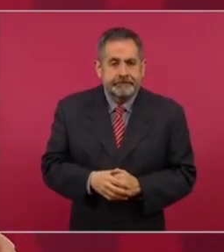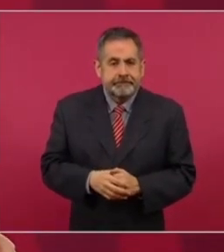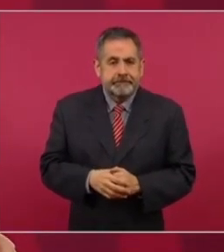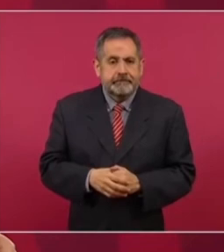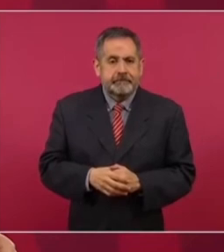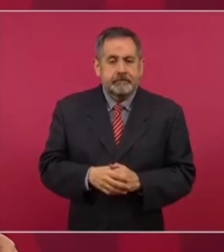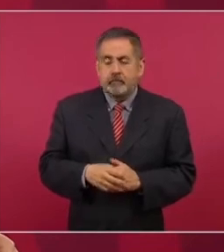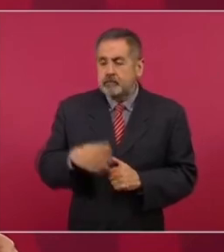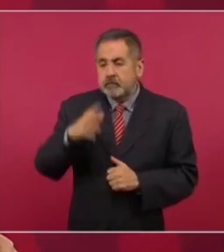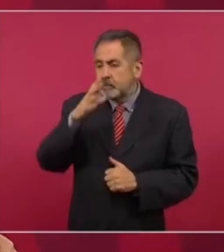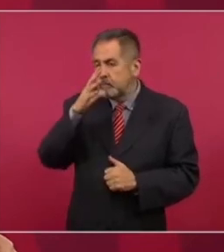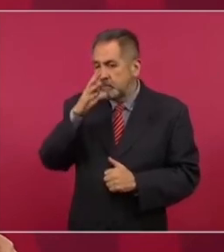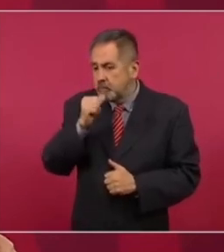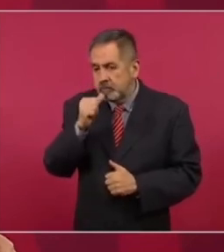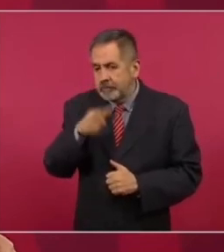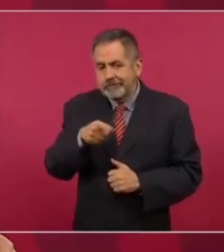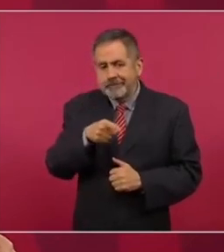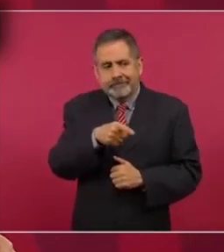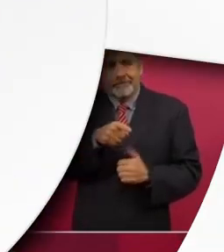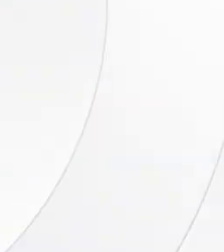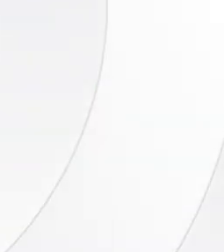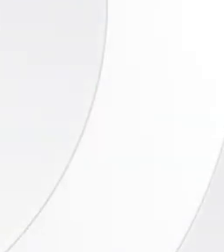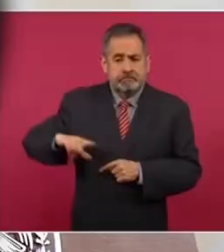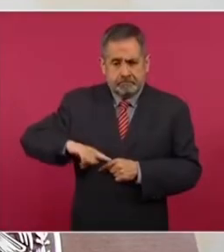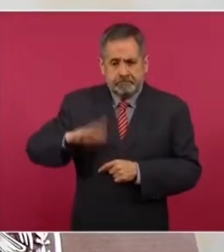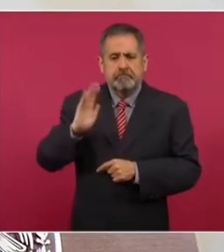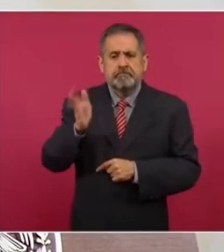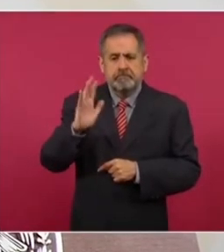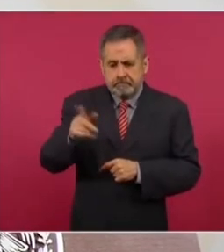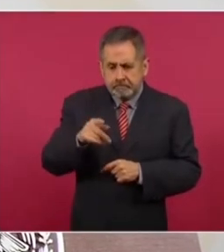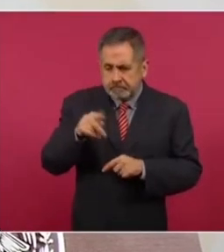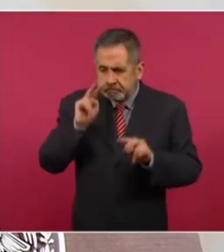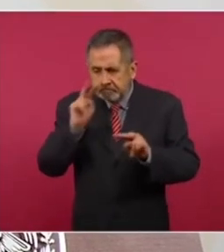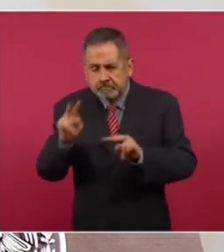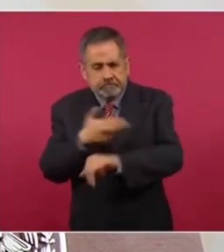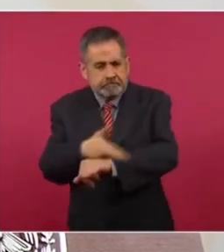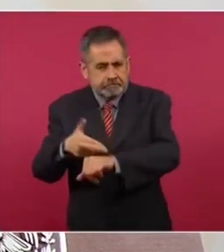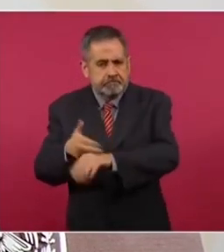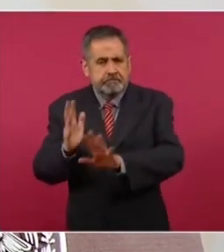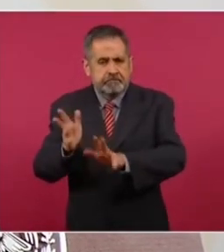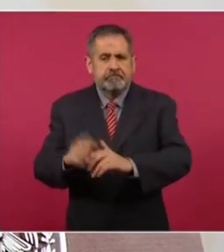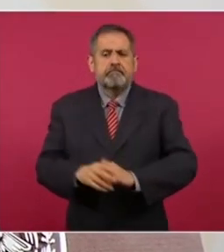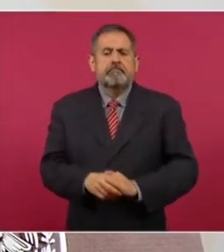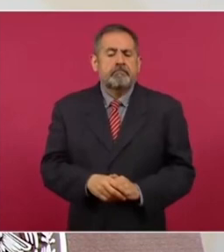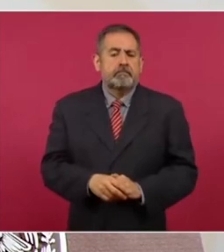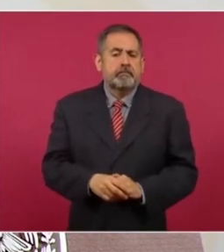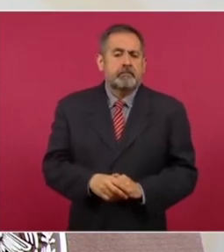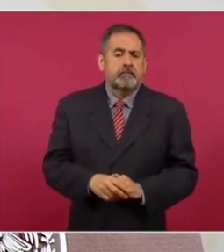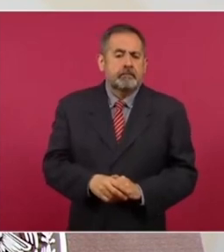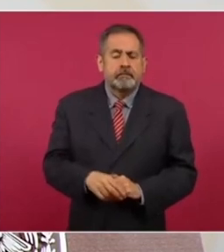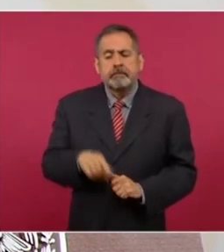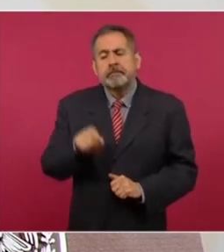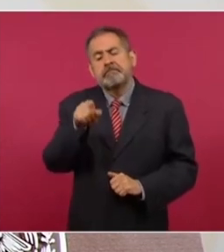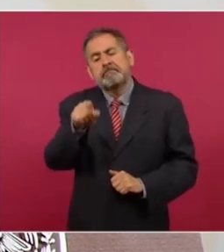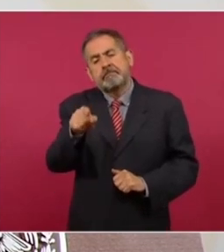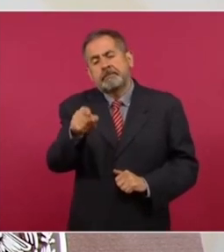no podría no yo hacerlo es algo que se produjo